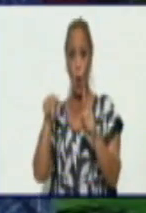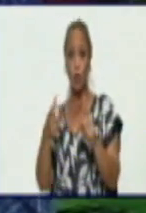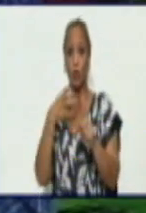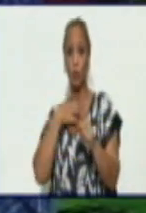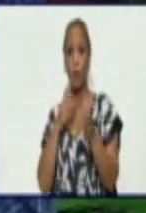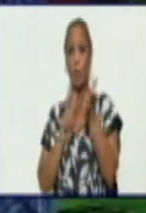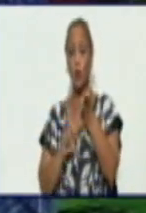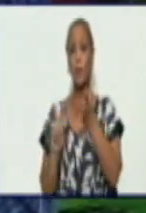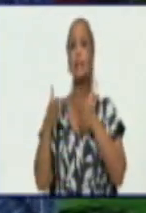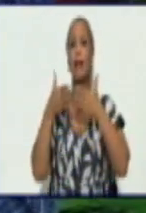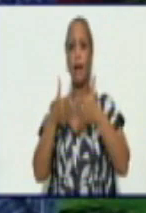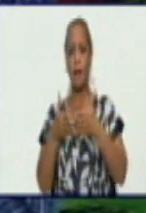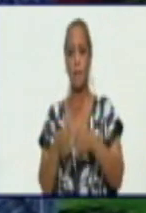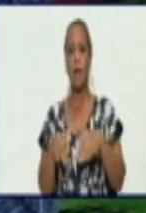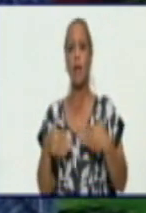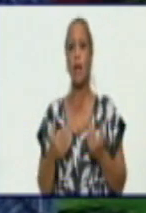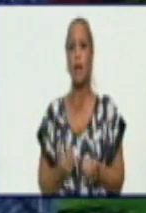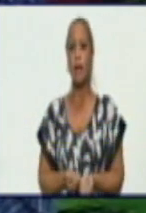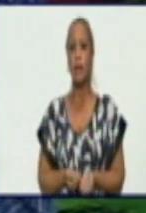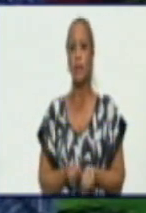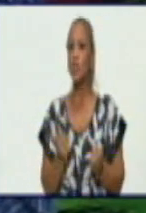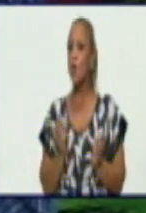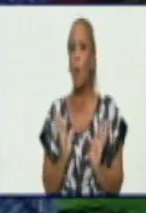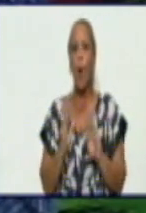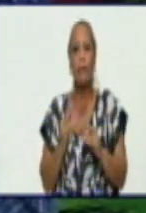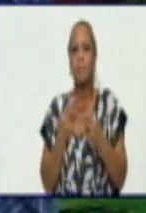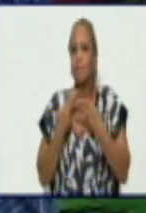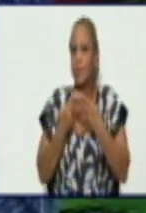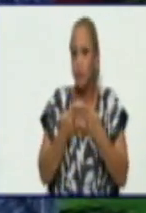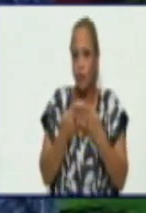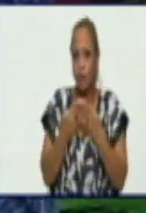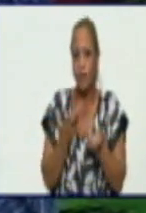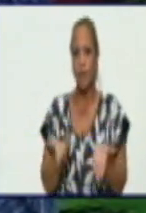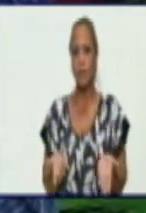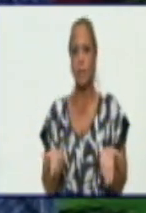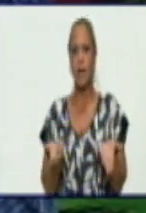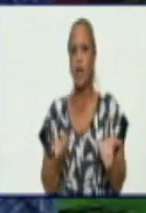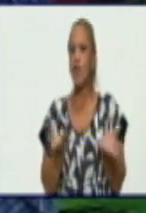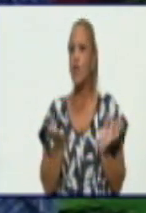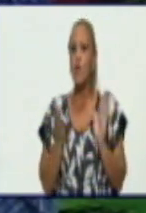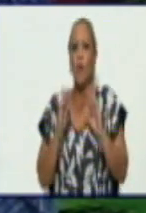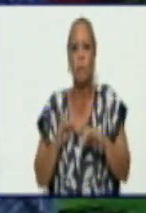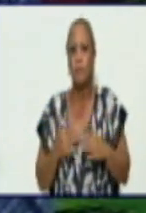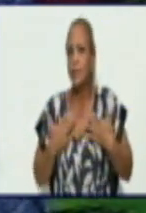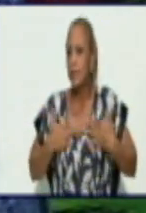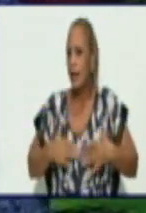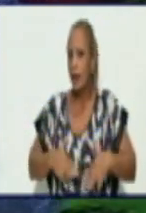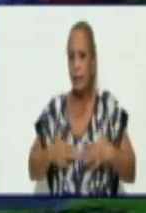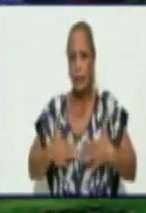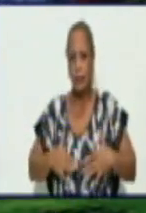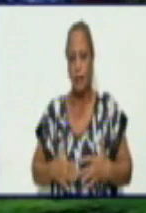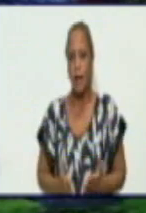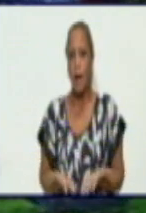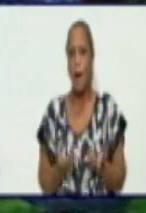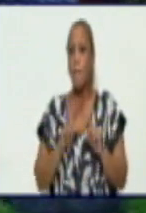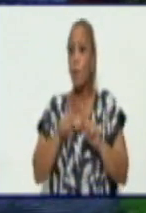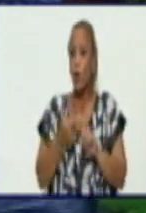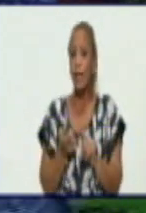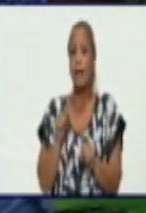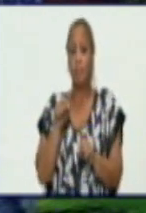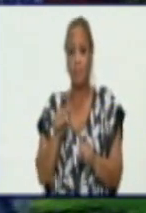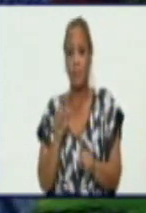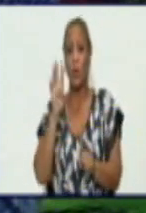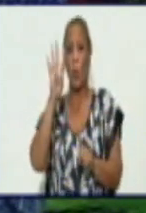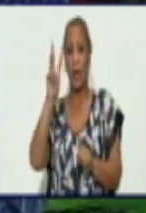no da confianza, no da tranquilidad. Porque detrás de ese